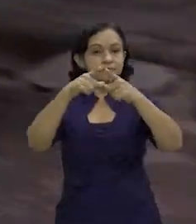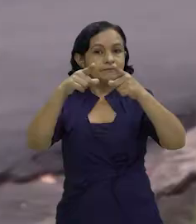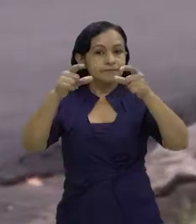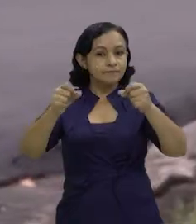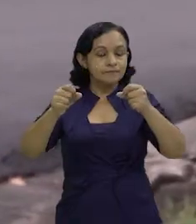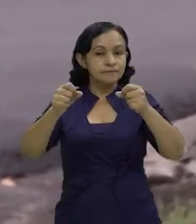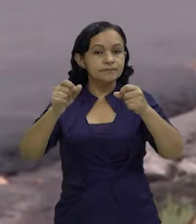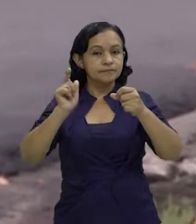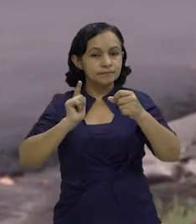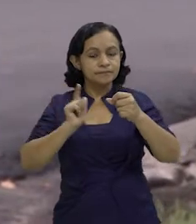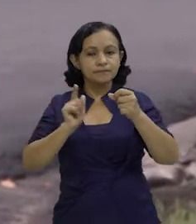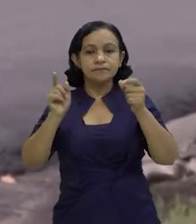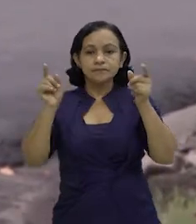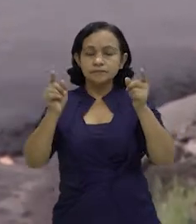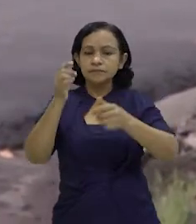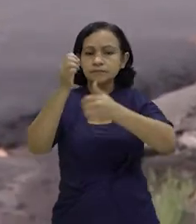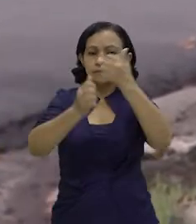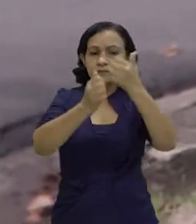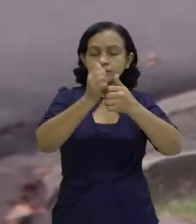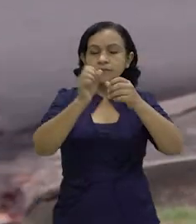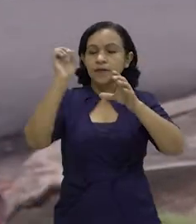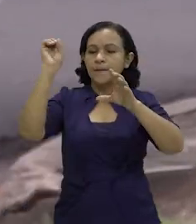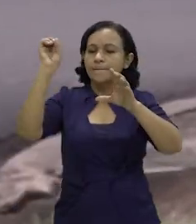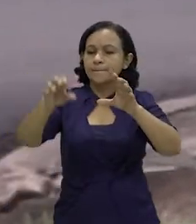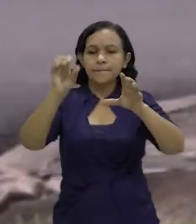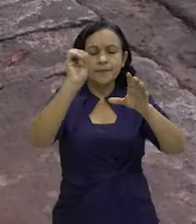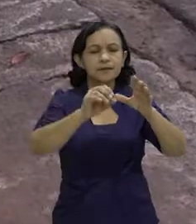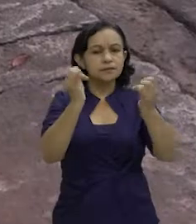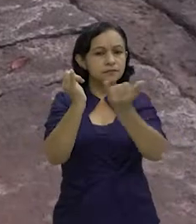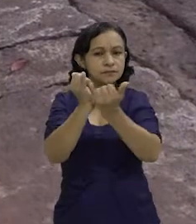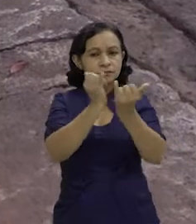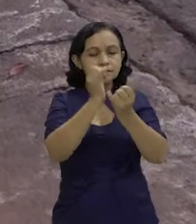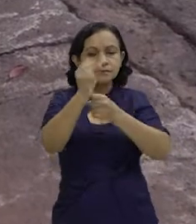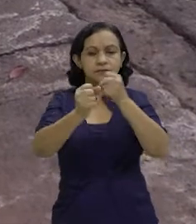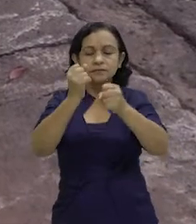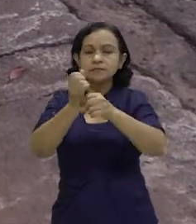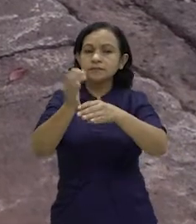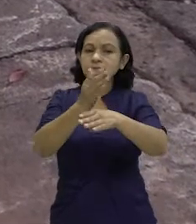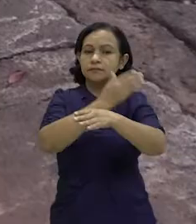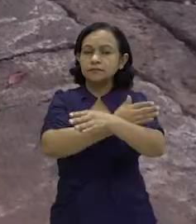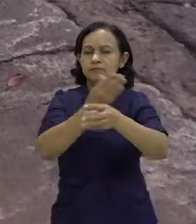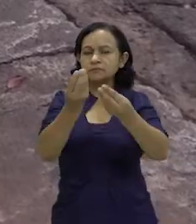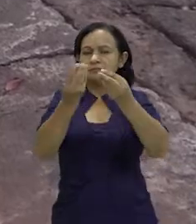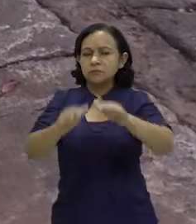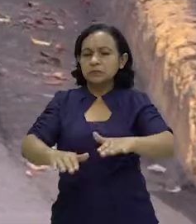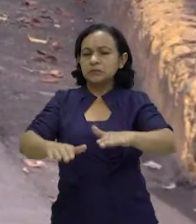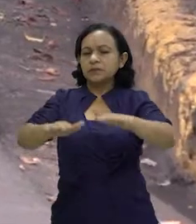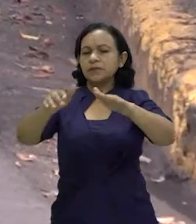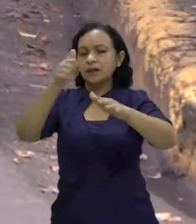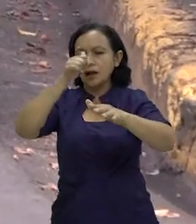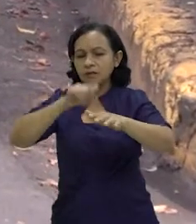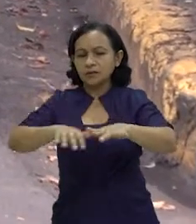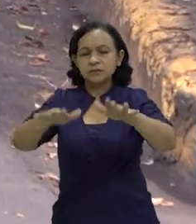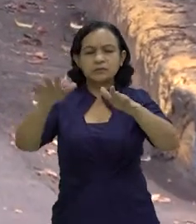de la capital actualmente han reducido la problemática de la basura, misma que en años anteriores era causante de